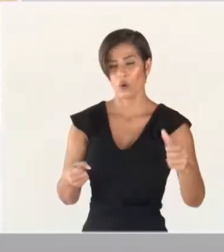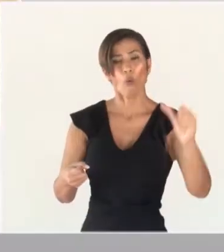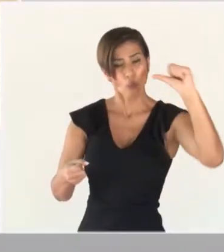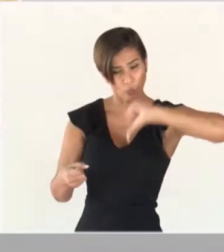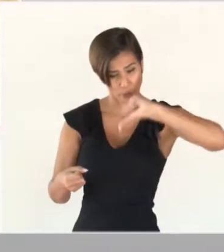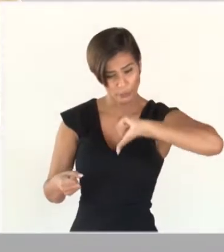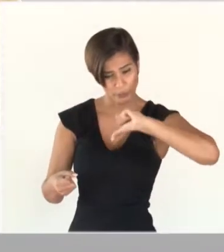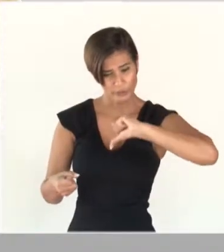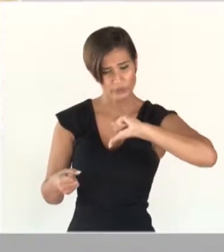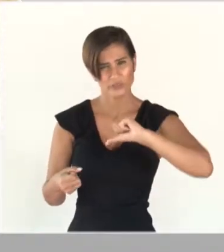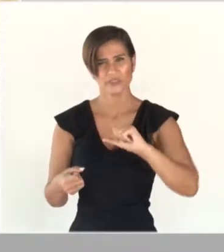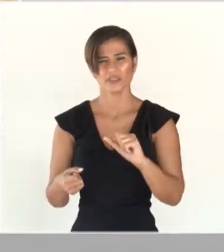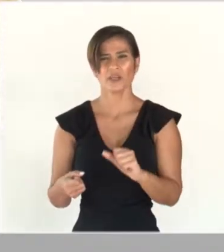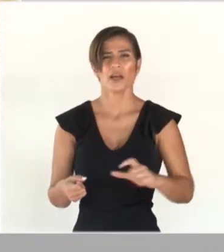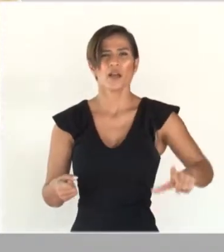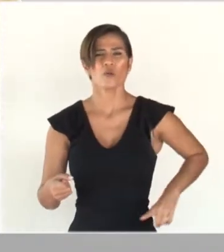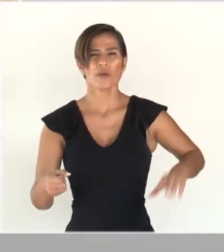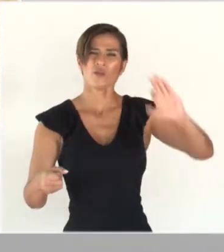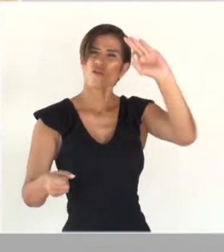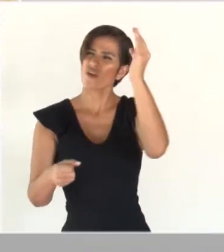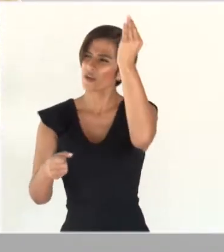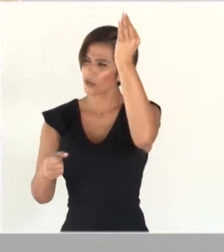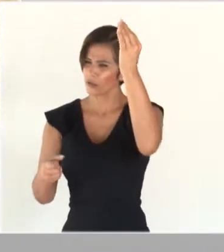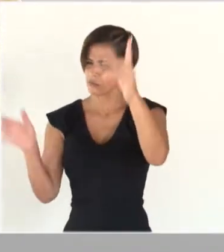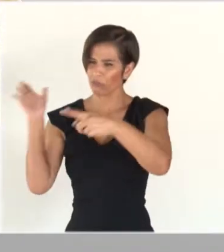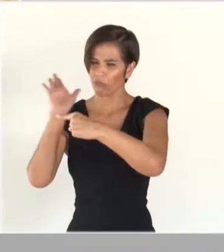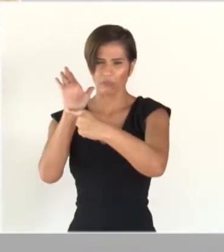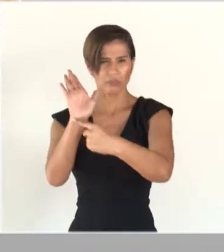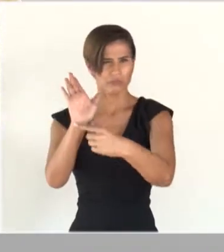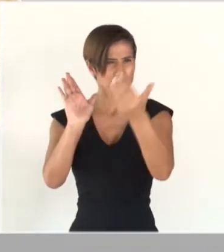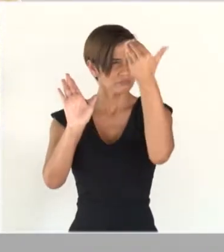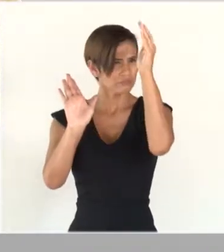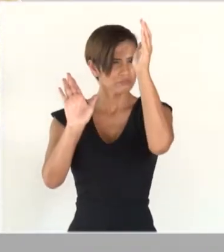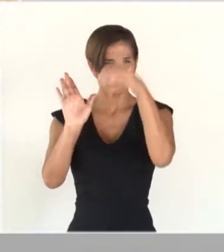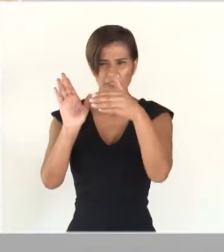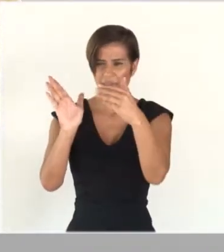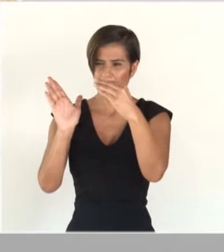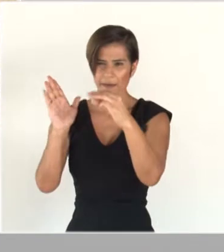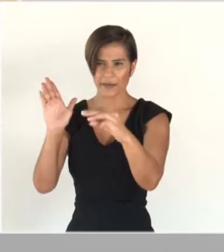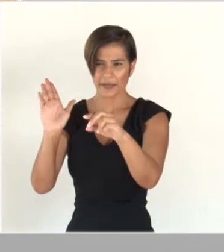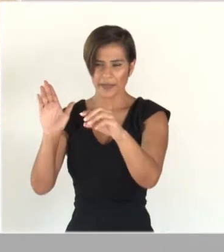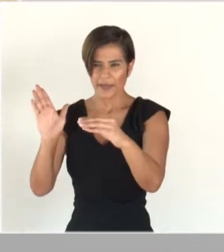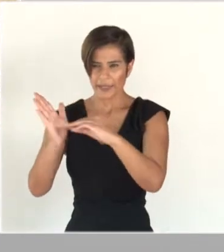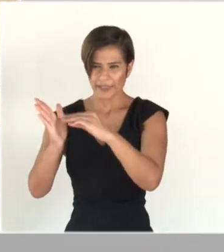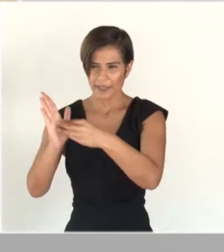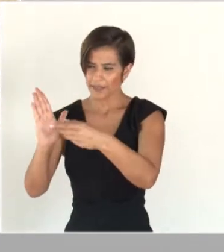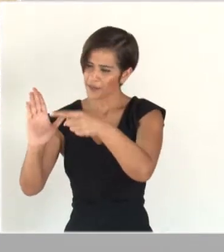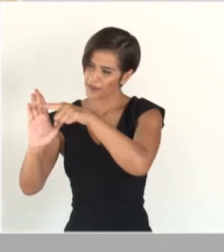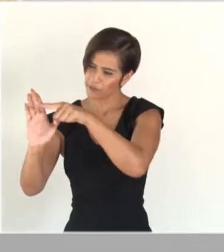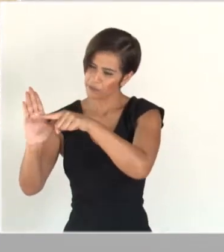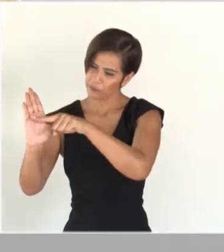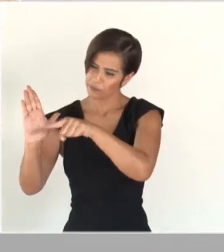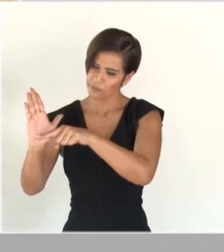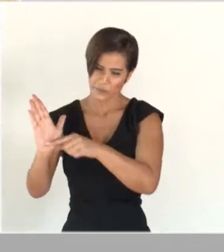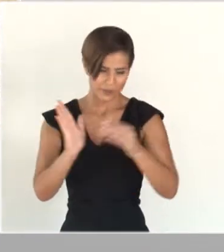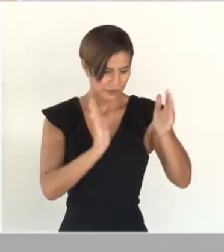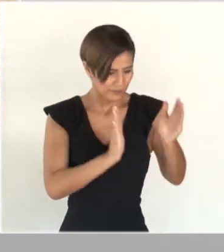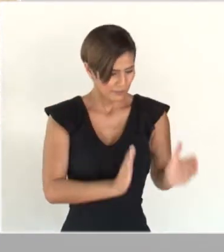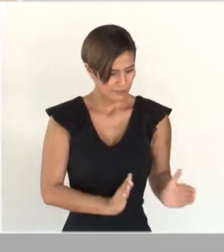Hoy, el gobierno federal dio a conocer la estrategia que se irá para la siguiente etapa